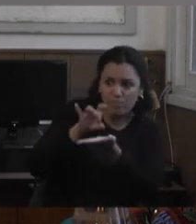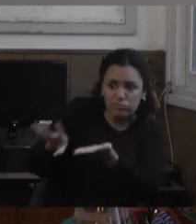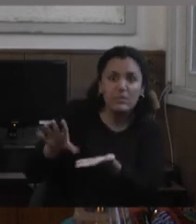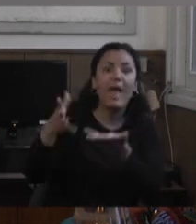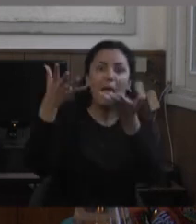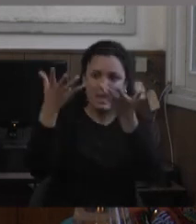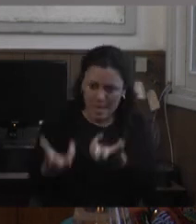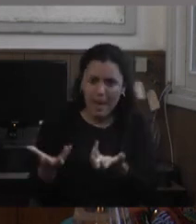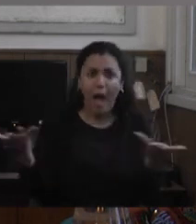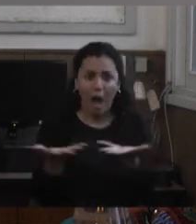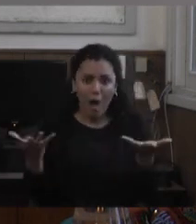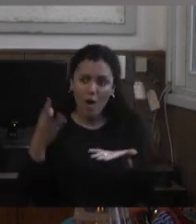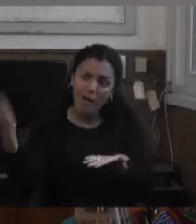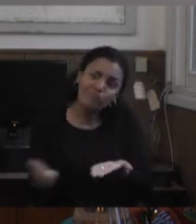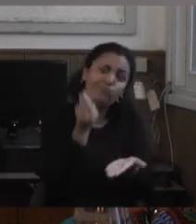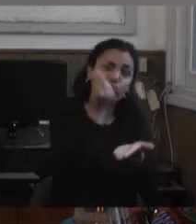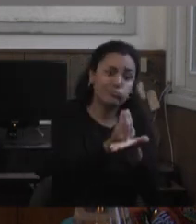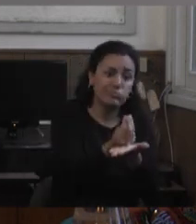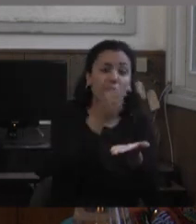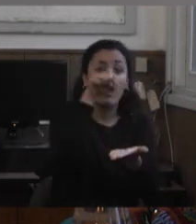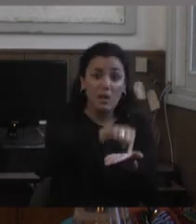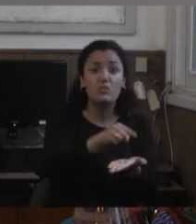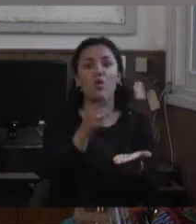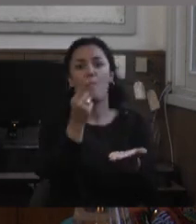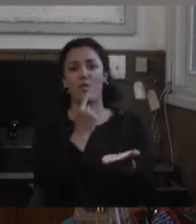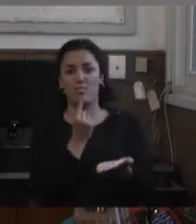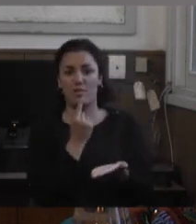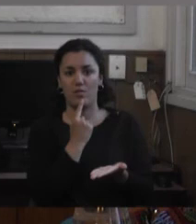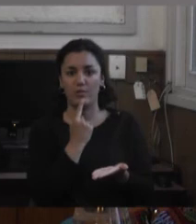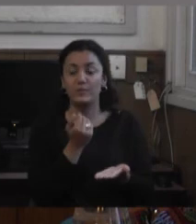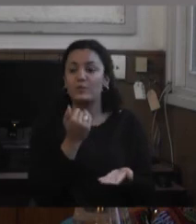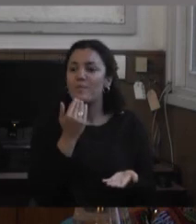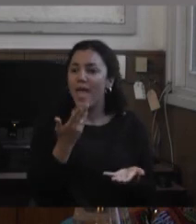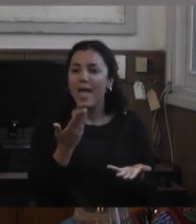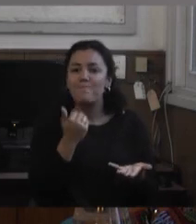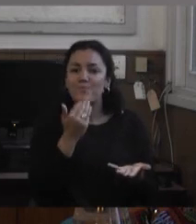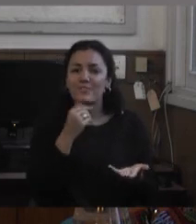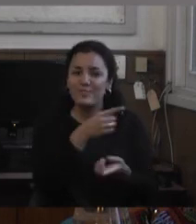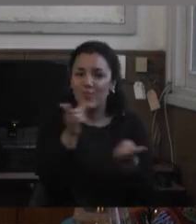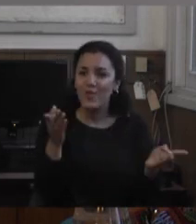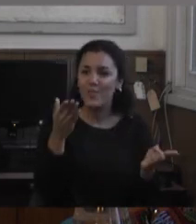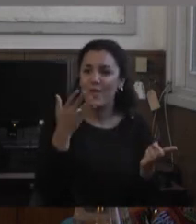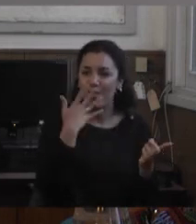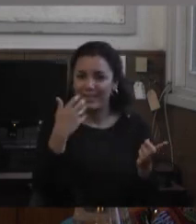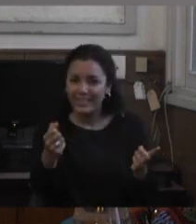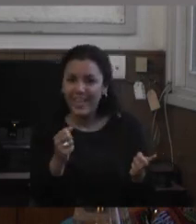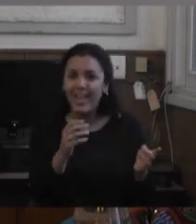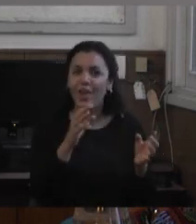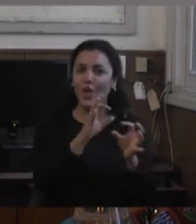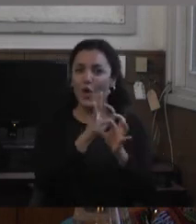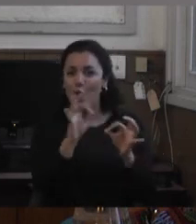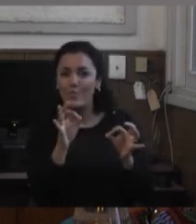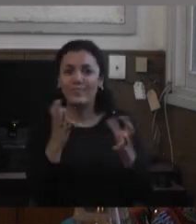video pero voy a voy a avanzar no sé cómo estamos me siguen más o menos ahora voy a pasar rápidamente